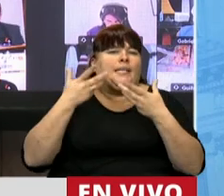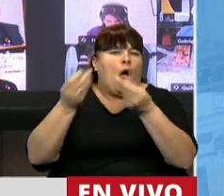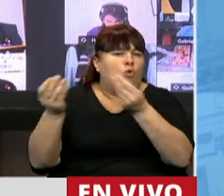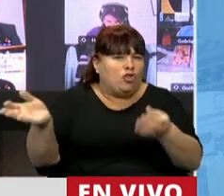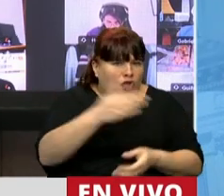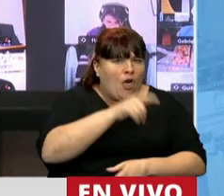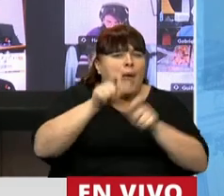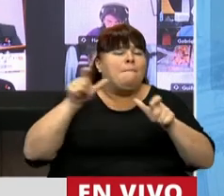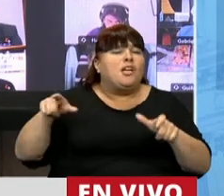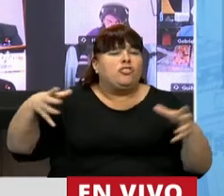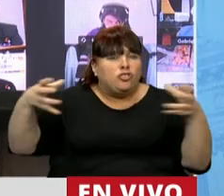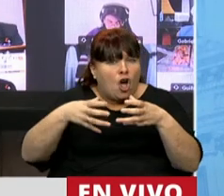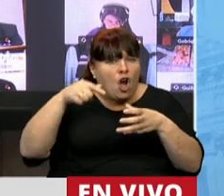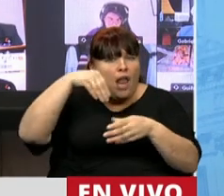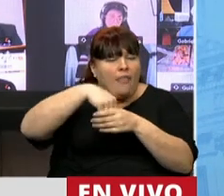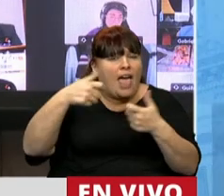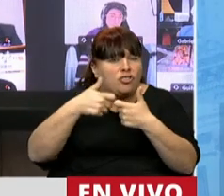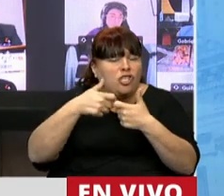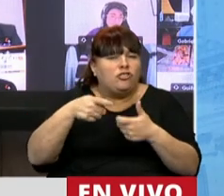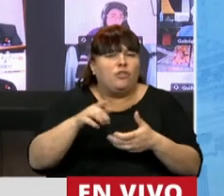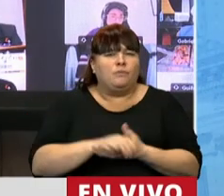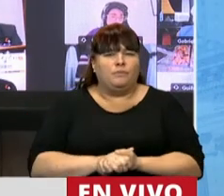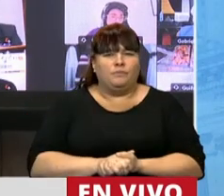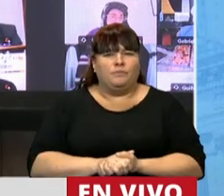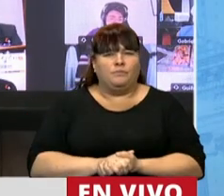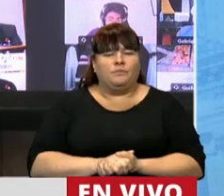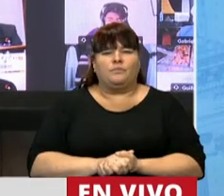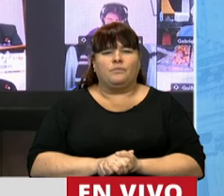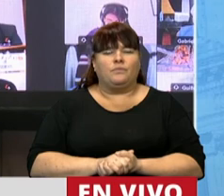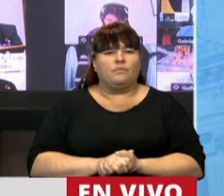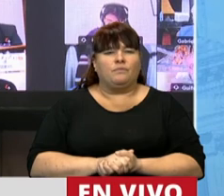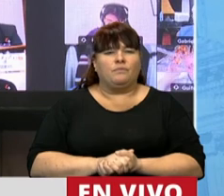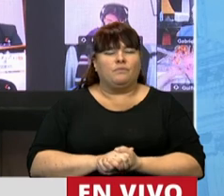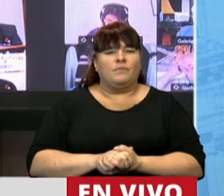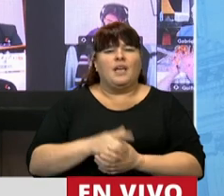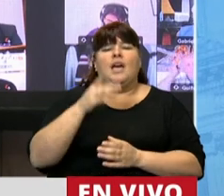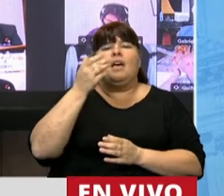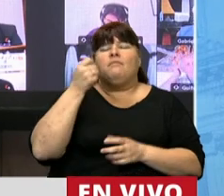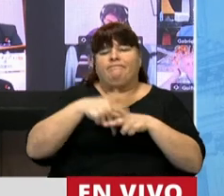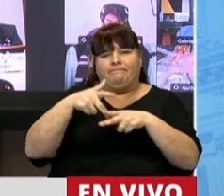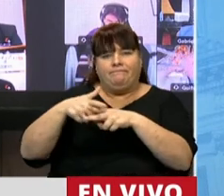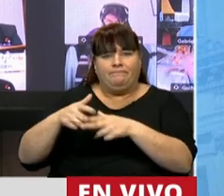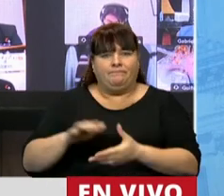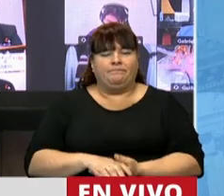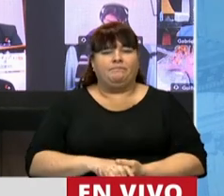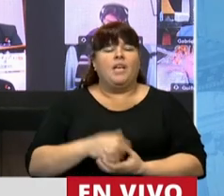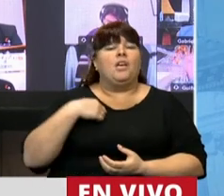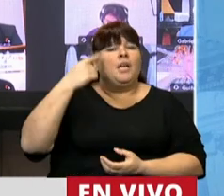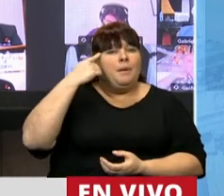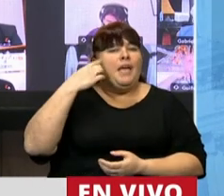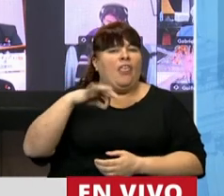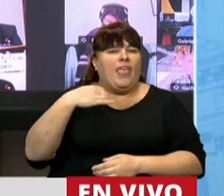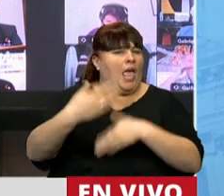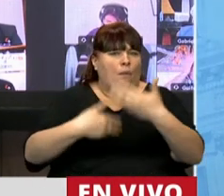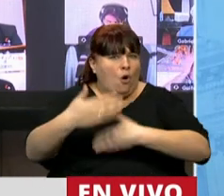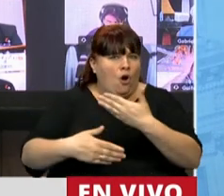Estos integrantes que tienen parte del tiempo de sus familias, de su actividad personal a estas instituciones, por esto creo que tenemos que dar un